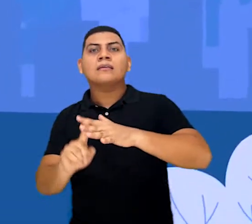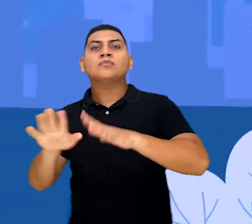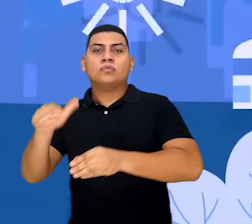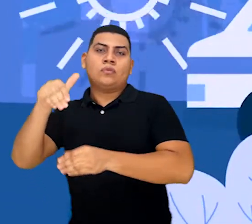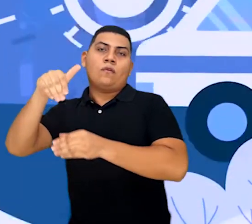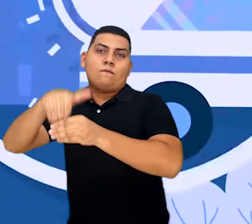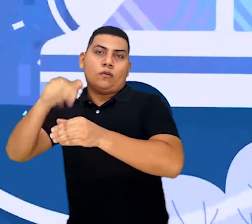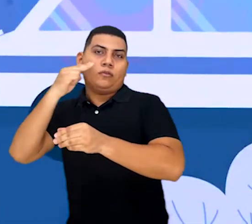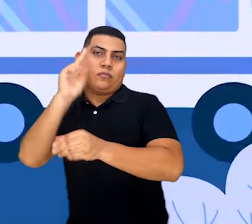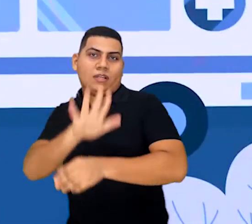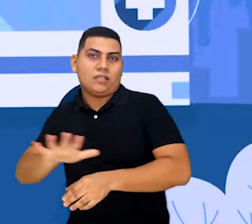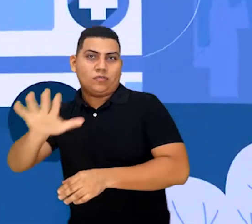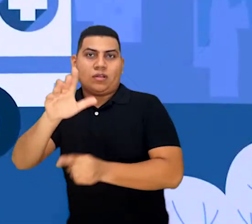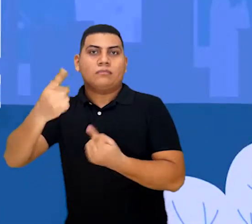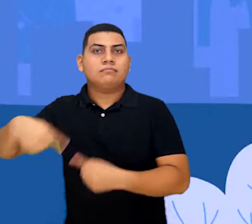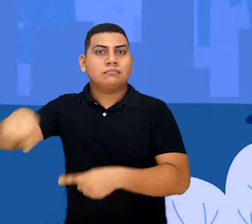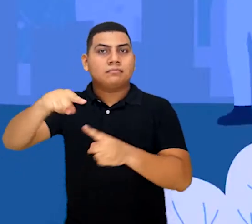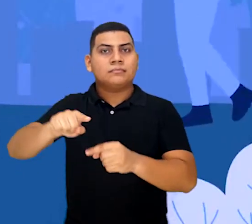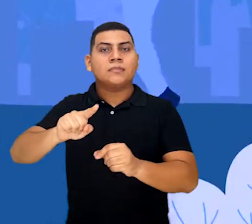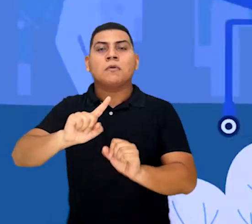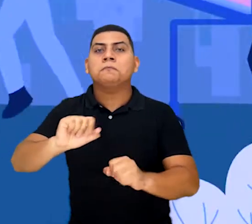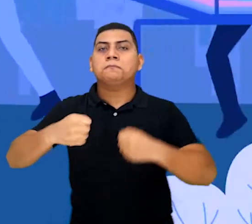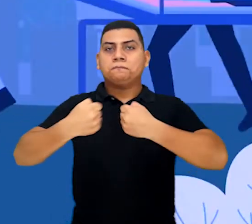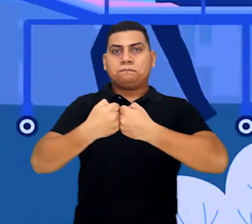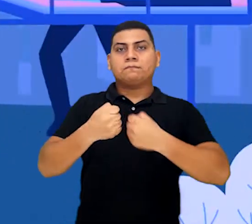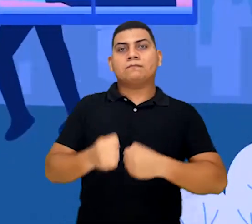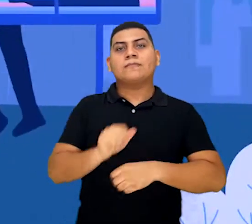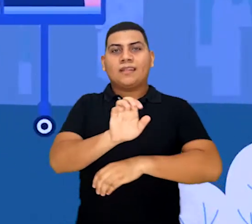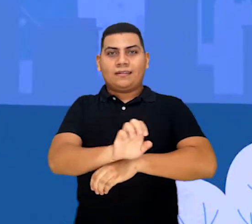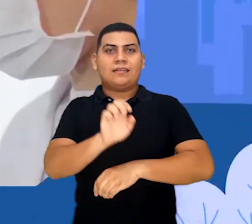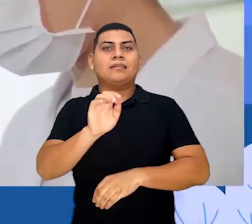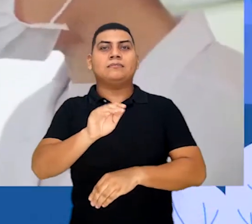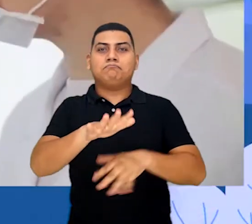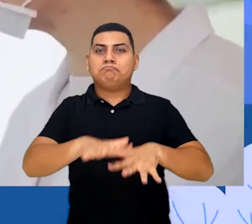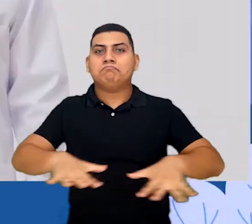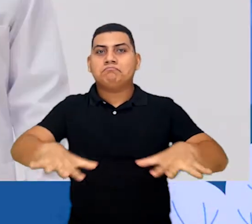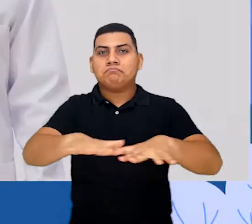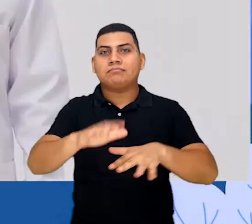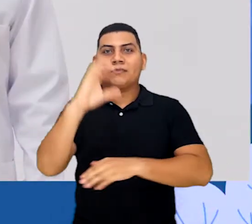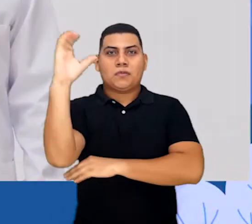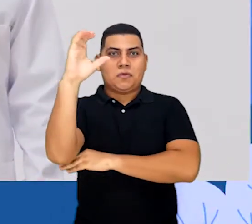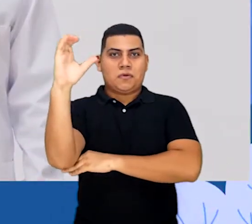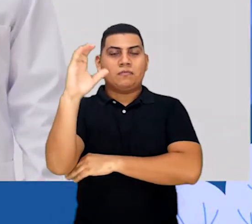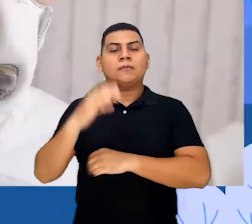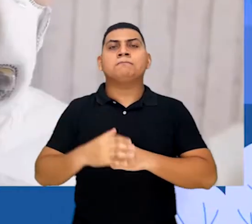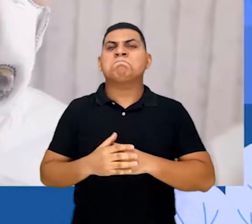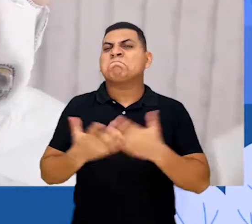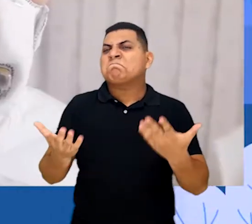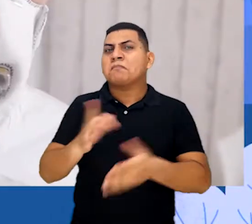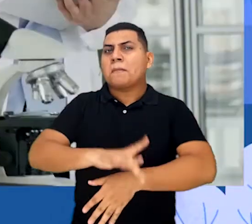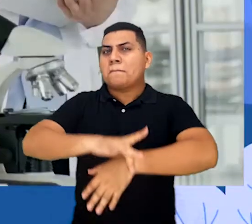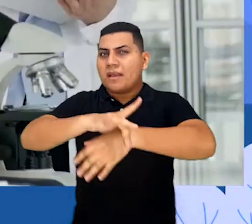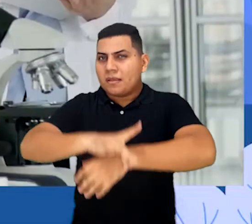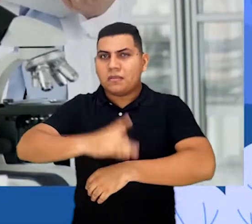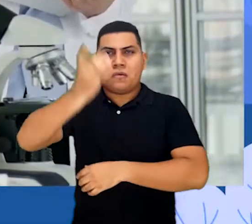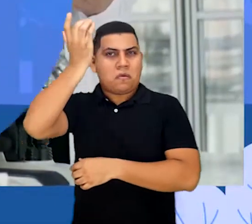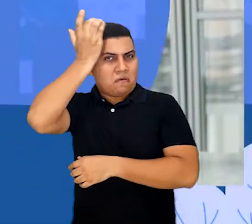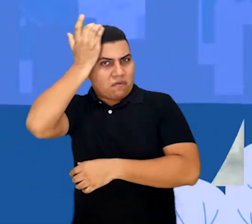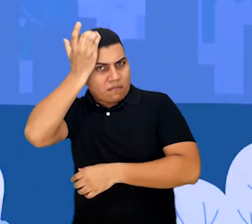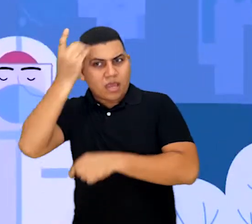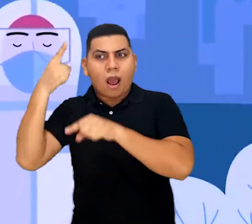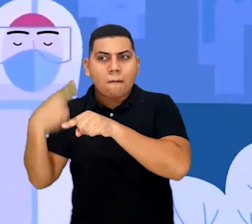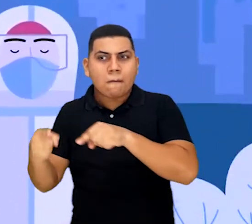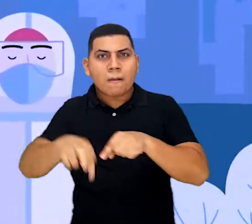con las entidades territoriales. Es garantizarle a todo el personal médico, médicos, enfermeras, camilleros, bacteriólogos, neumólogos,